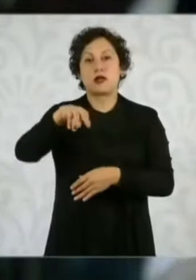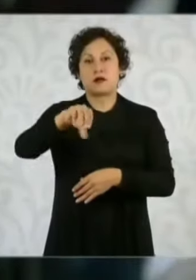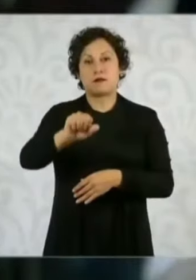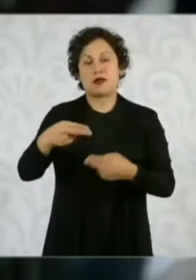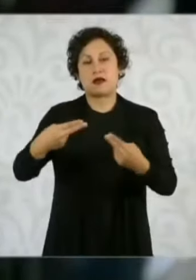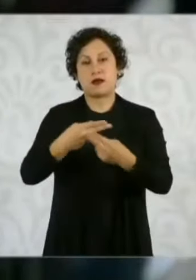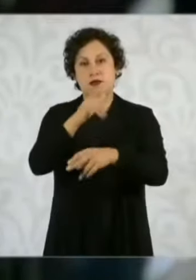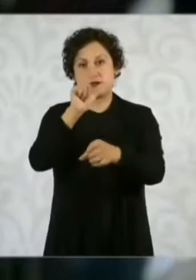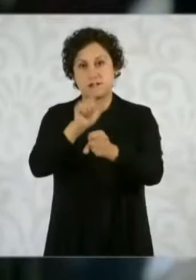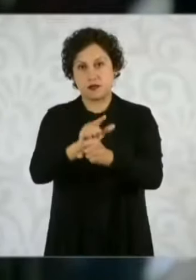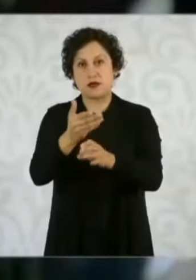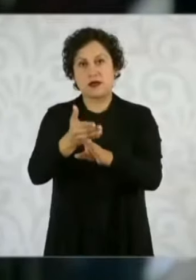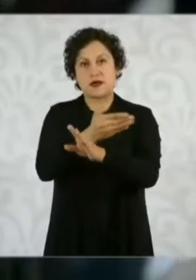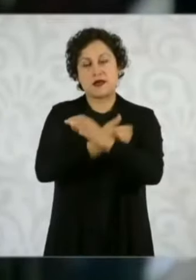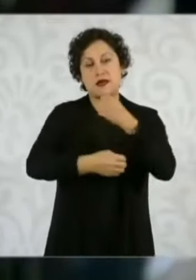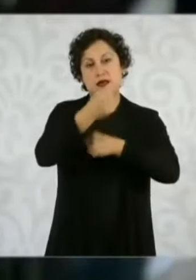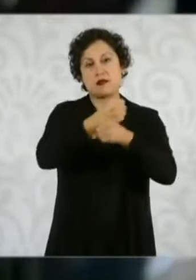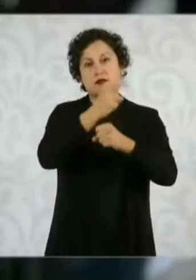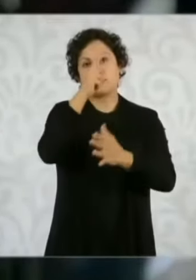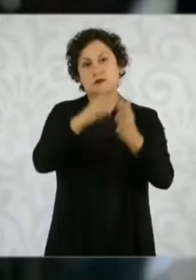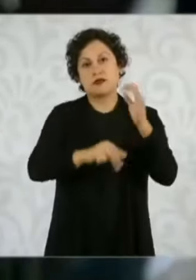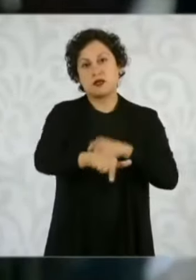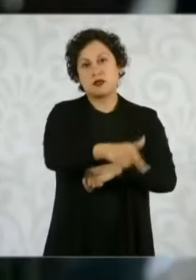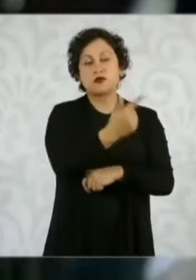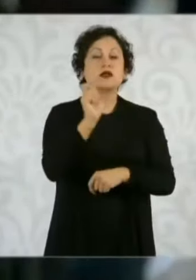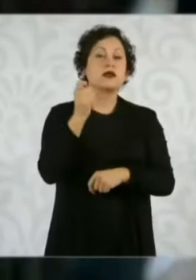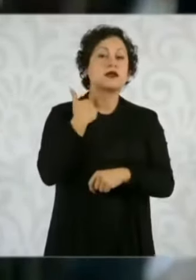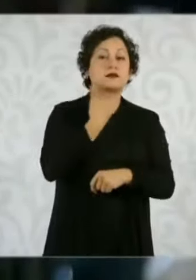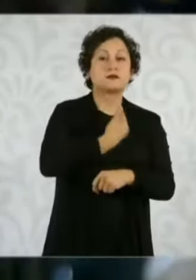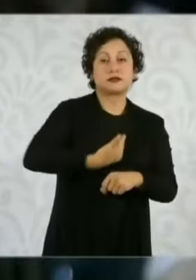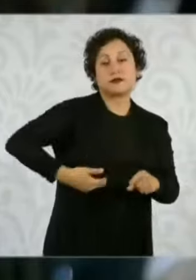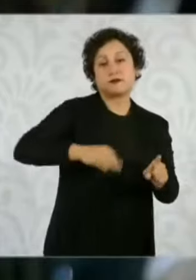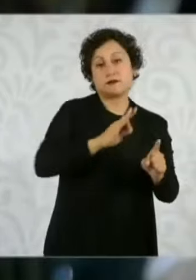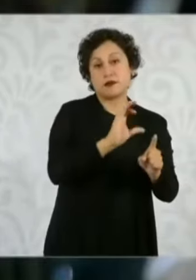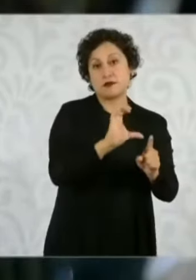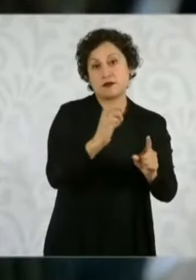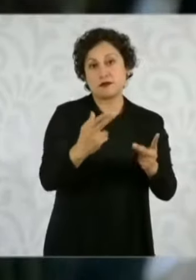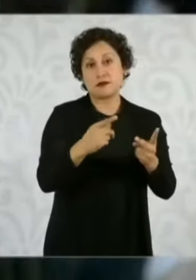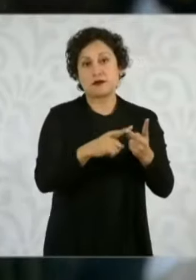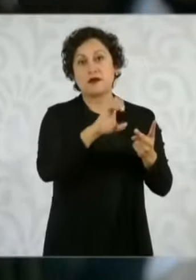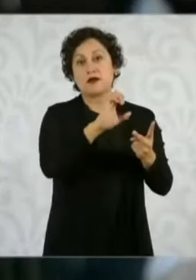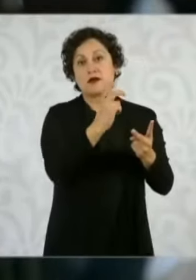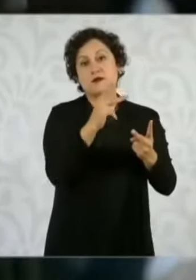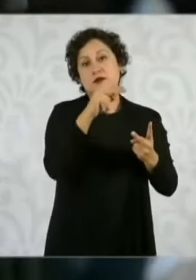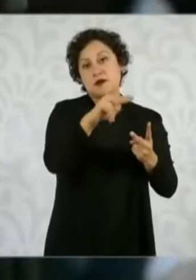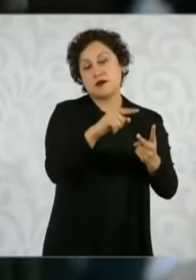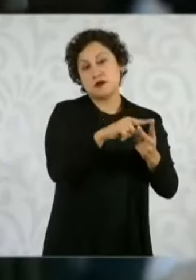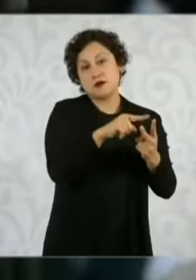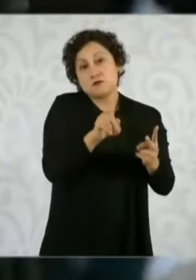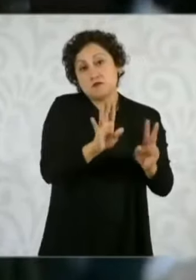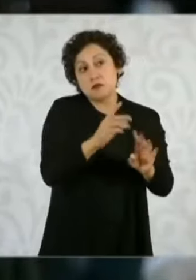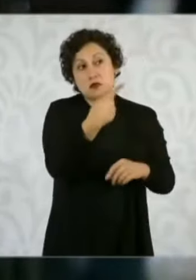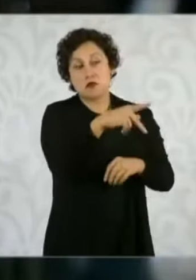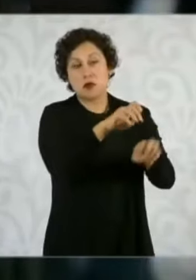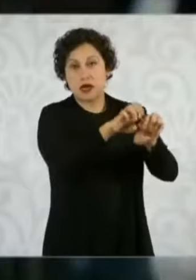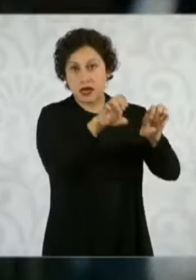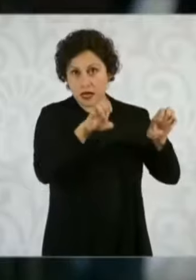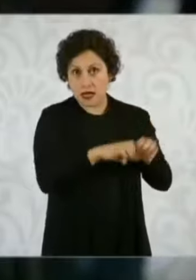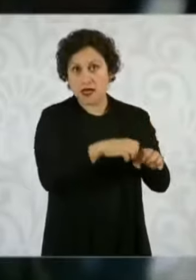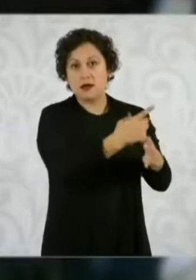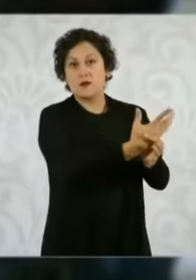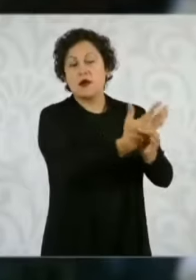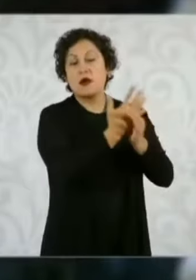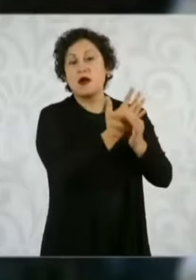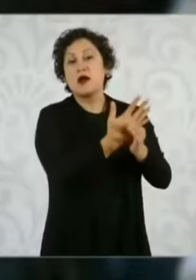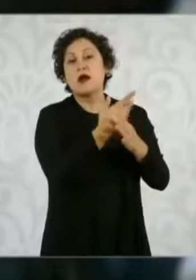2012 a Enrique Peña Nieto. Este documento, según lo dicho por el equipo de Felipe Calderón, contiene un diagnóstico de la